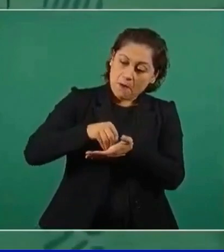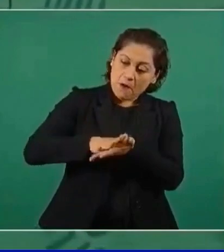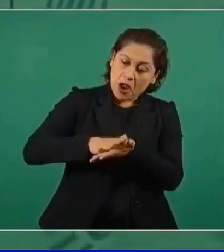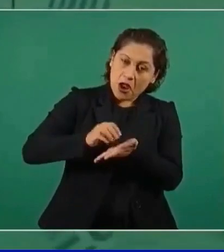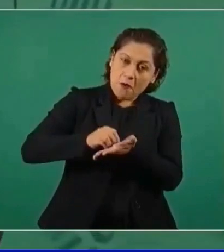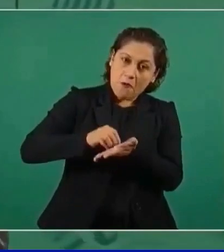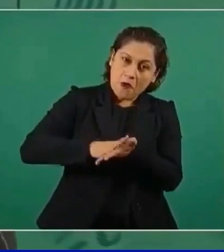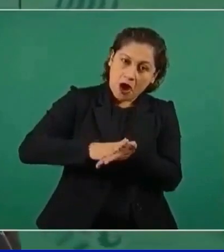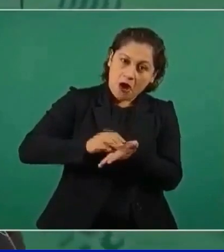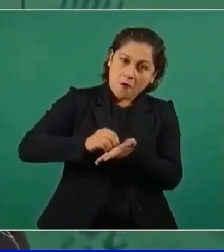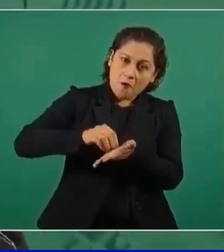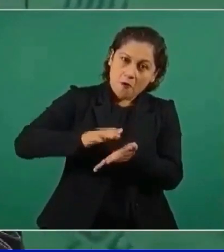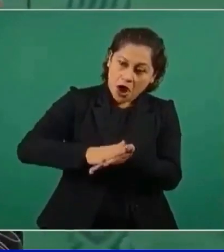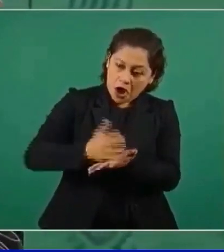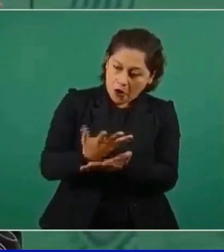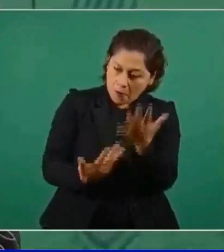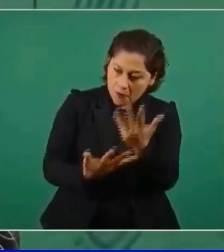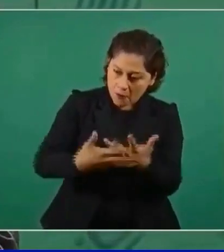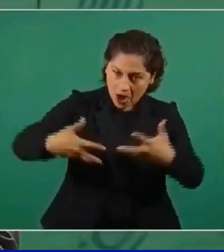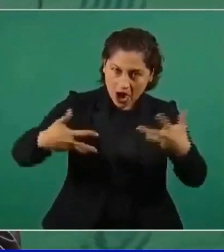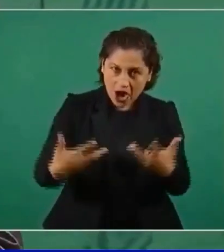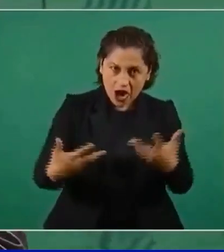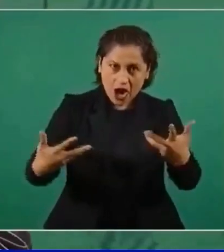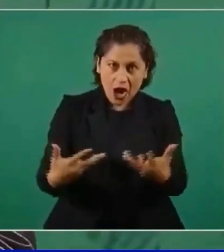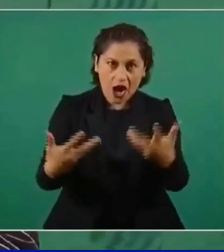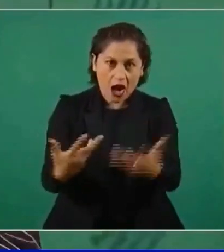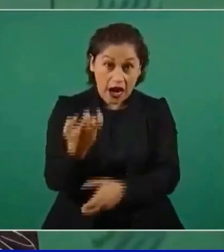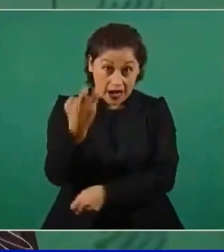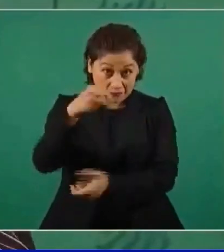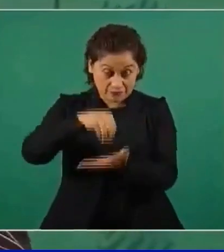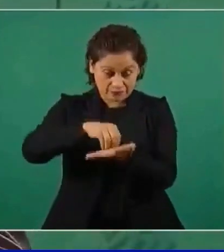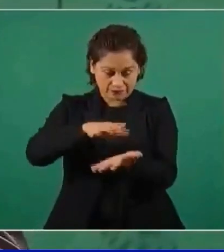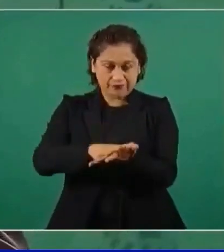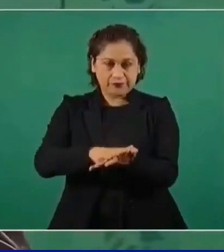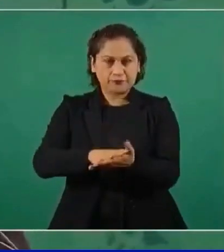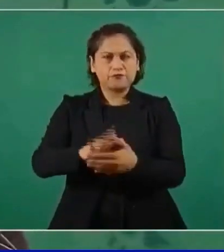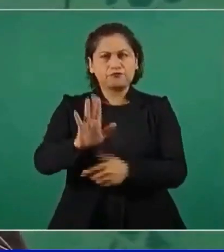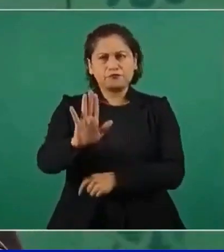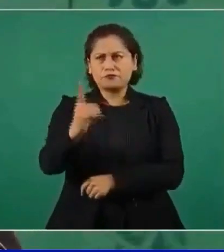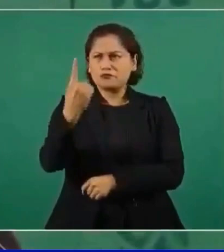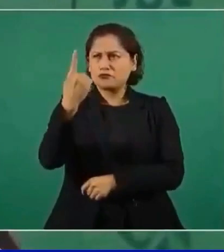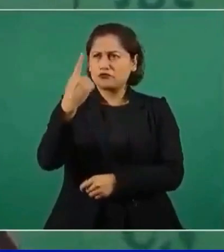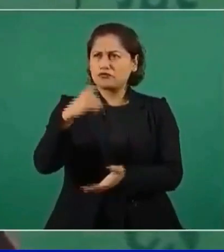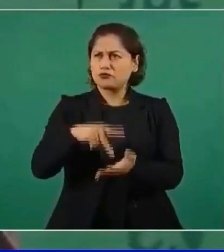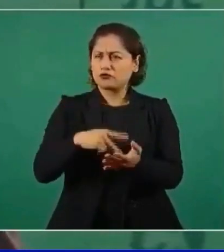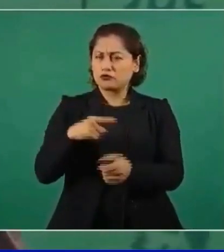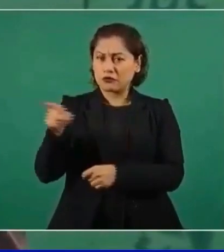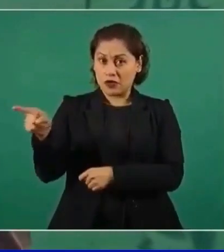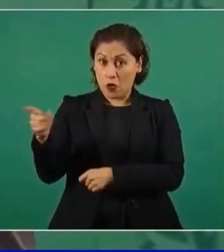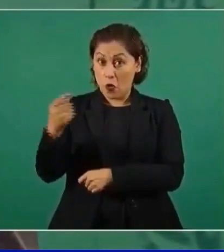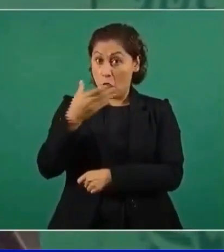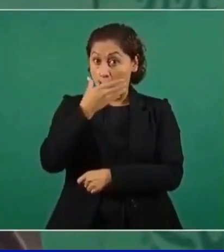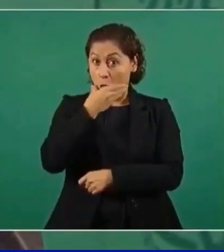Pero eso es el otro día que un intelectual famoso dijo